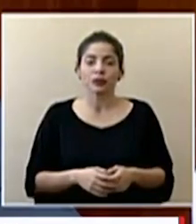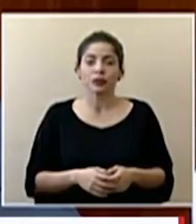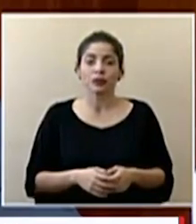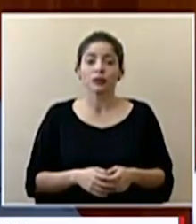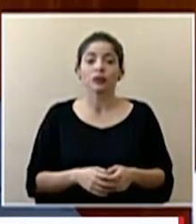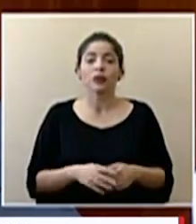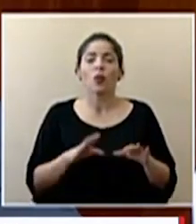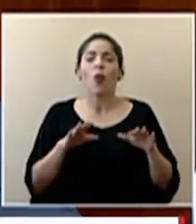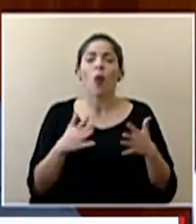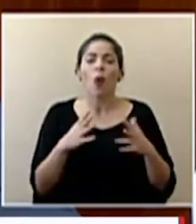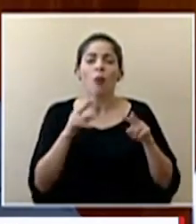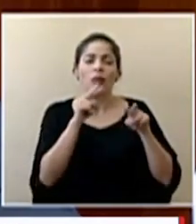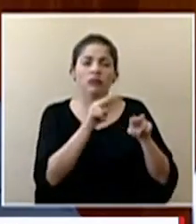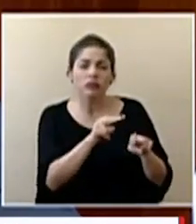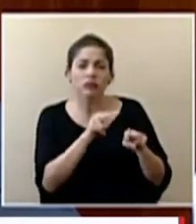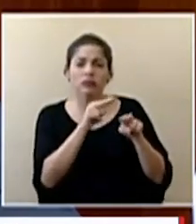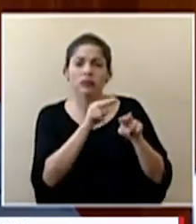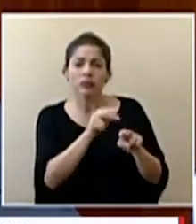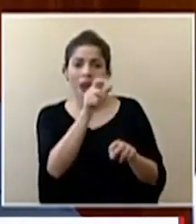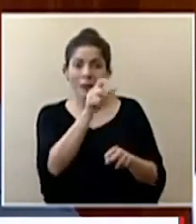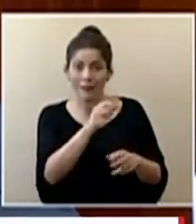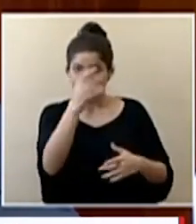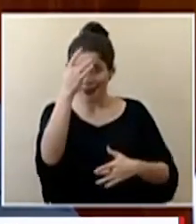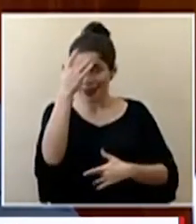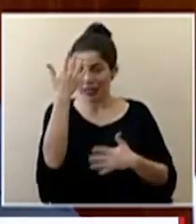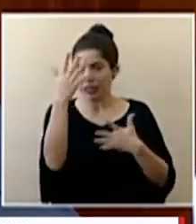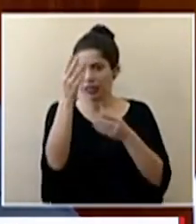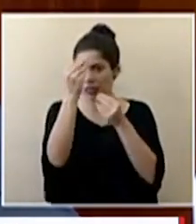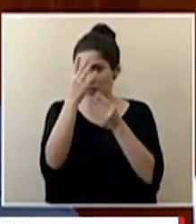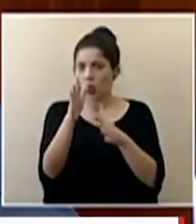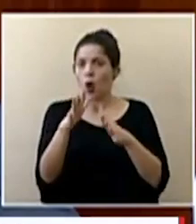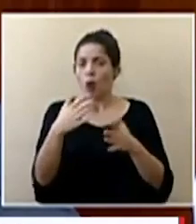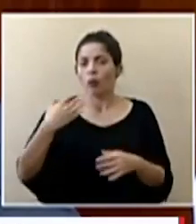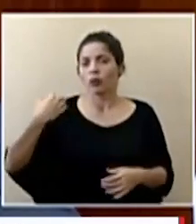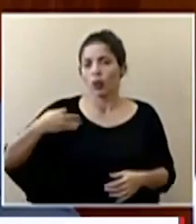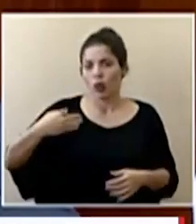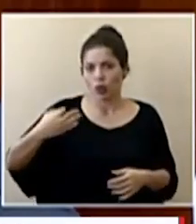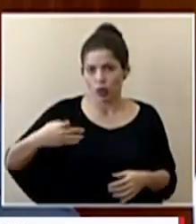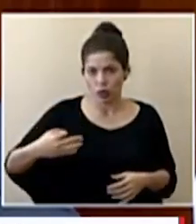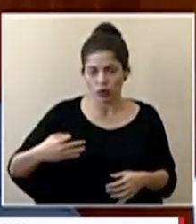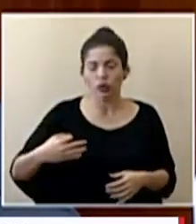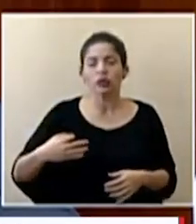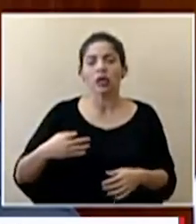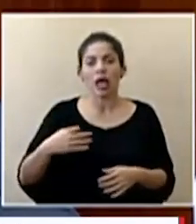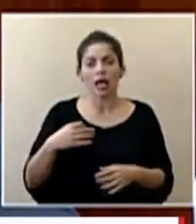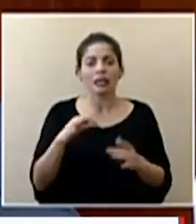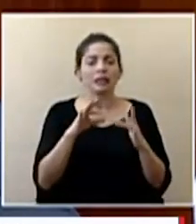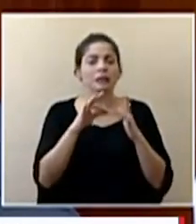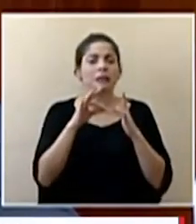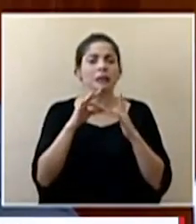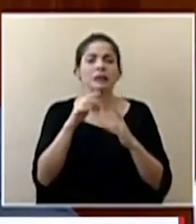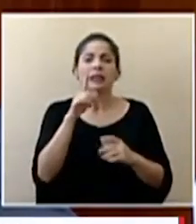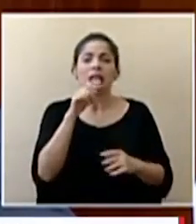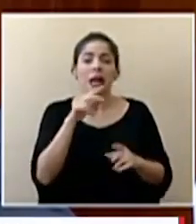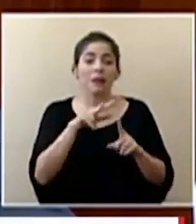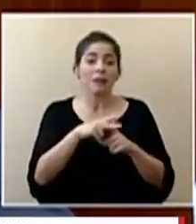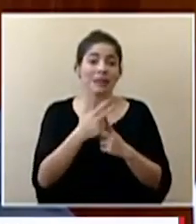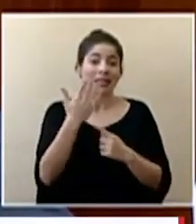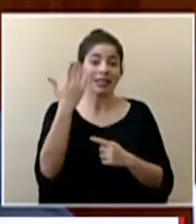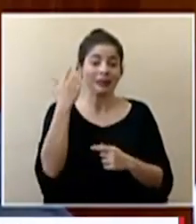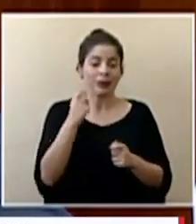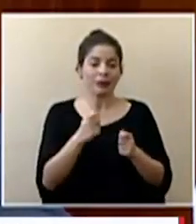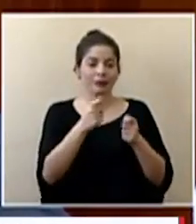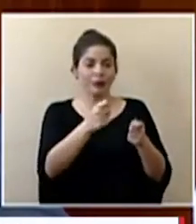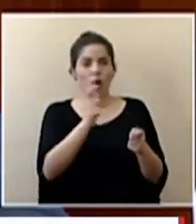los seguimientos que se hacen a los pacientes ya lo hemos indicado se hacen de forma diaria se hacen principalmente en un inicio se le da la